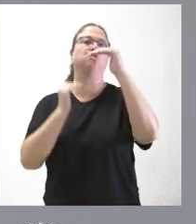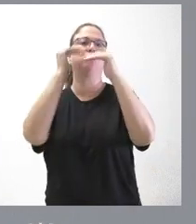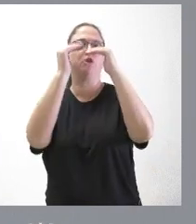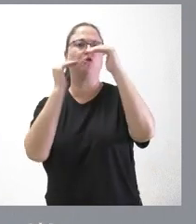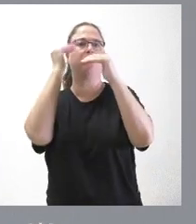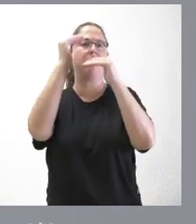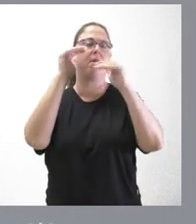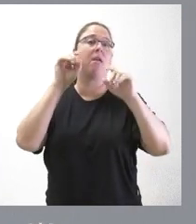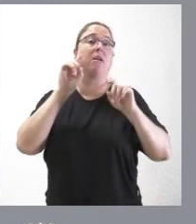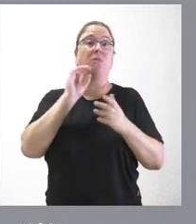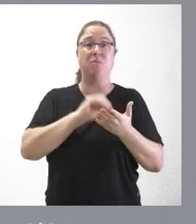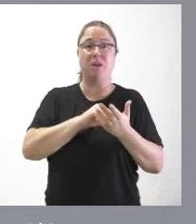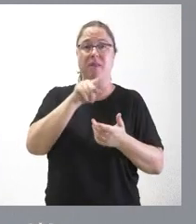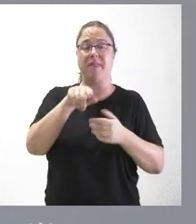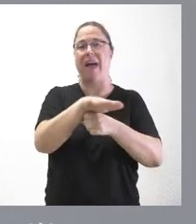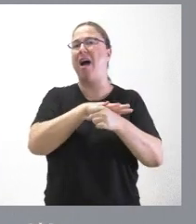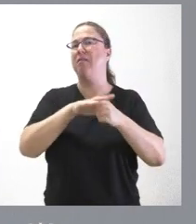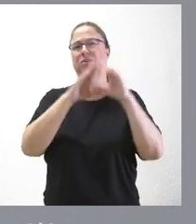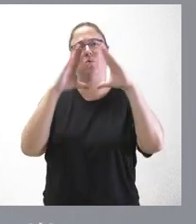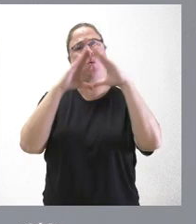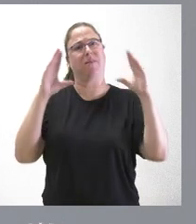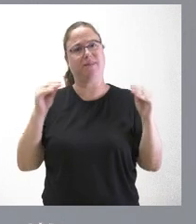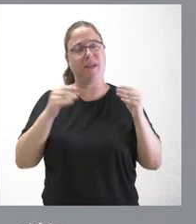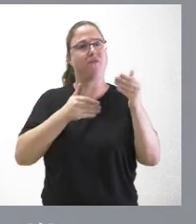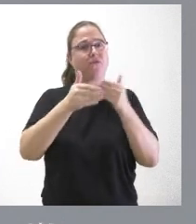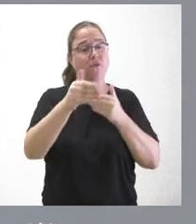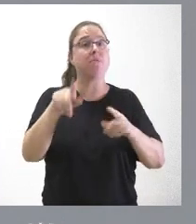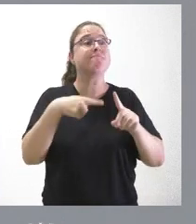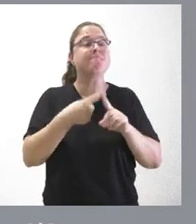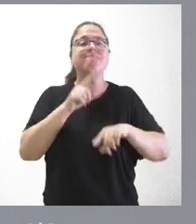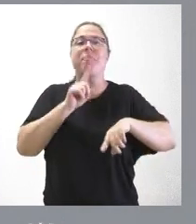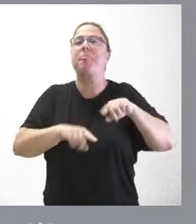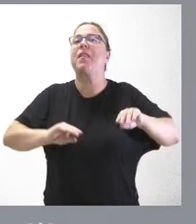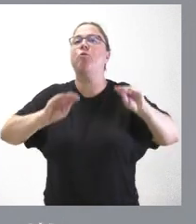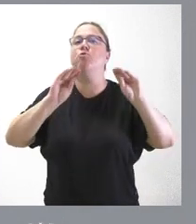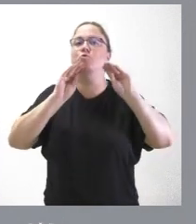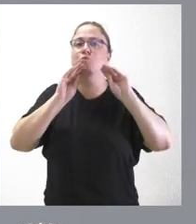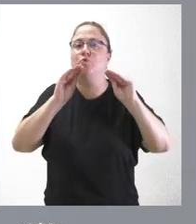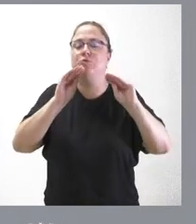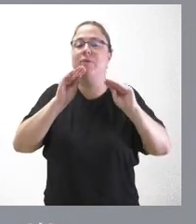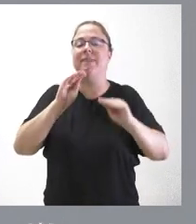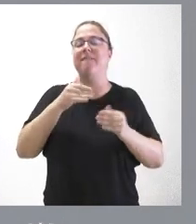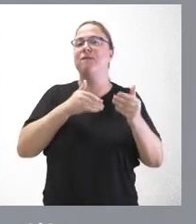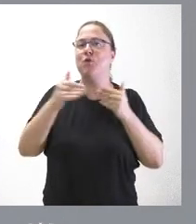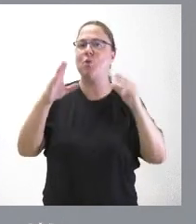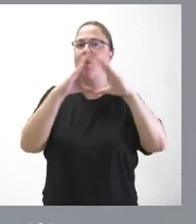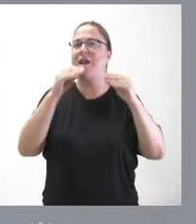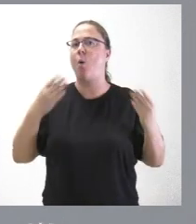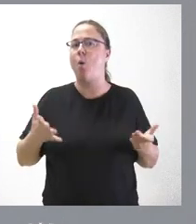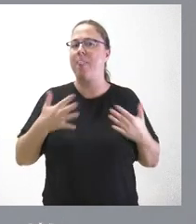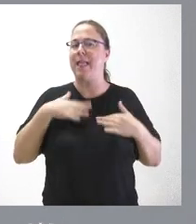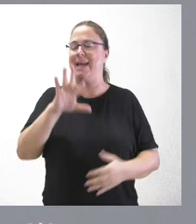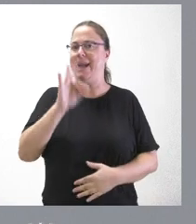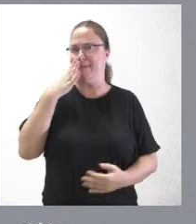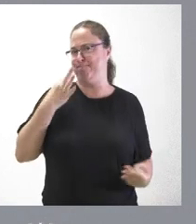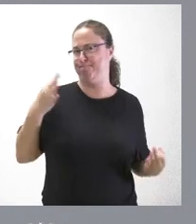fundamentalmente muchos de ellos en el ámbito universitario, y va a determinar qué tipo de formación universitaria pueden elegir y, por tanto, tener seguridad y certeza